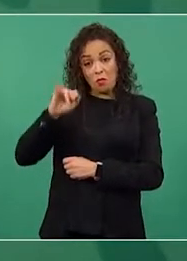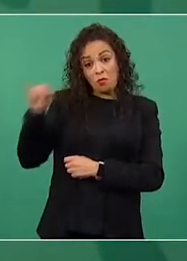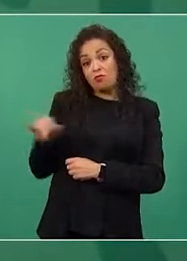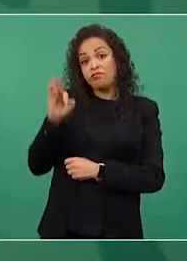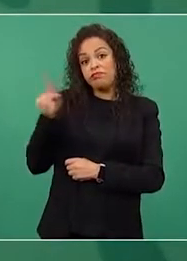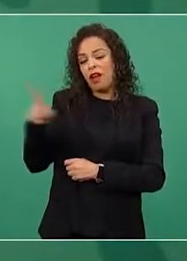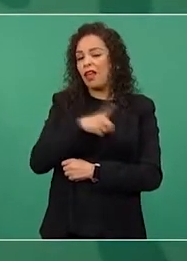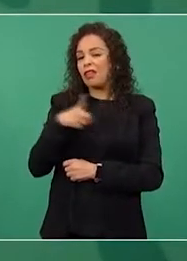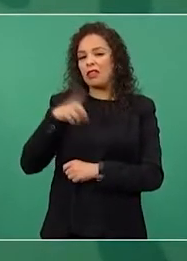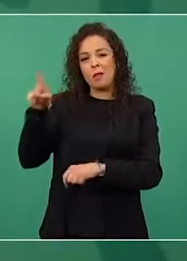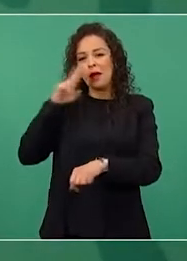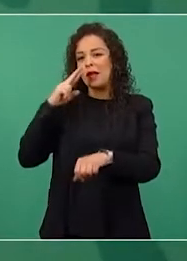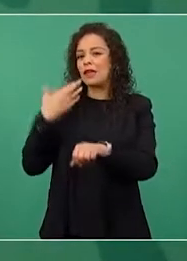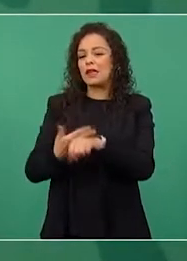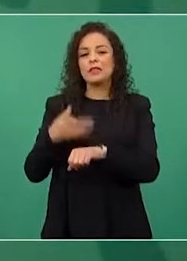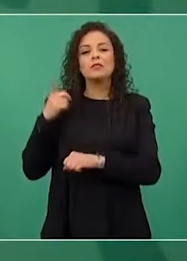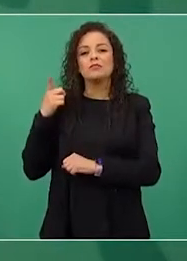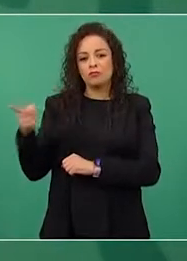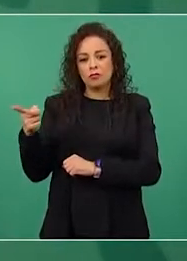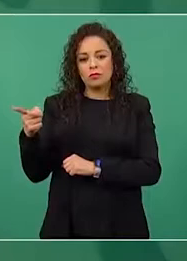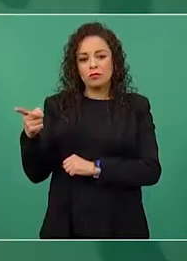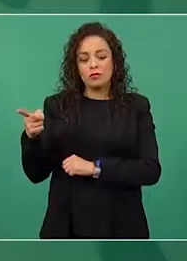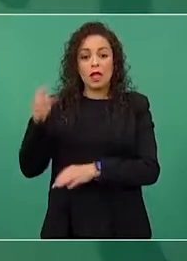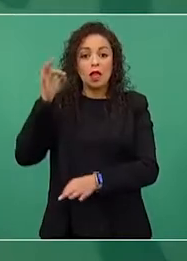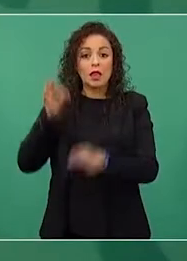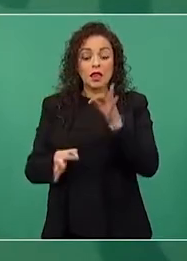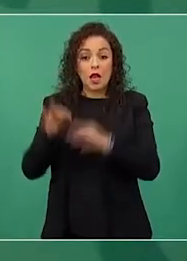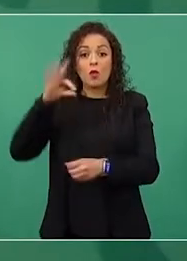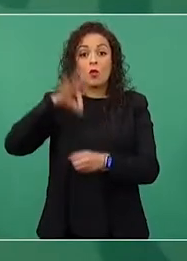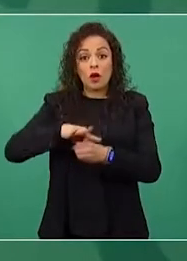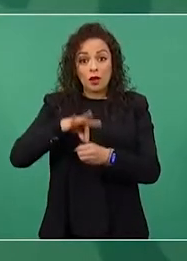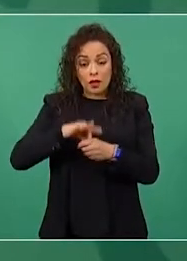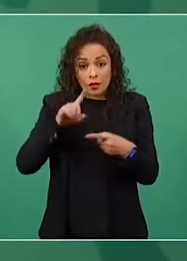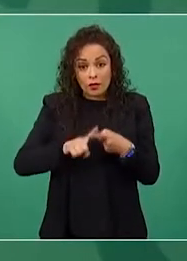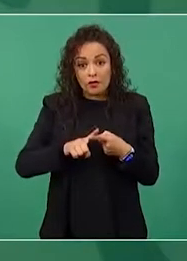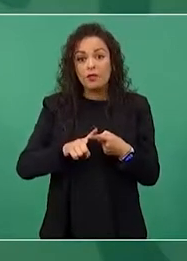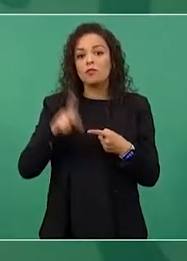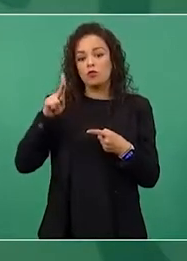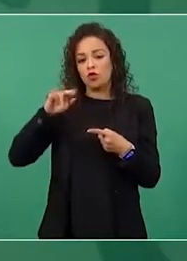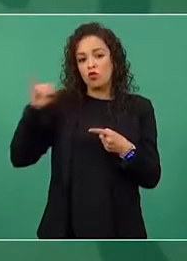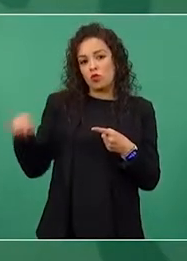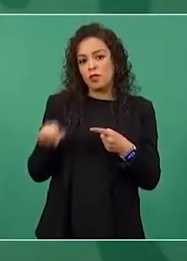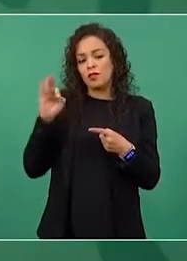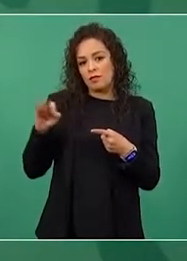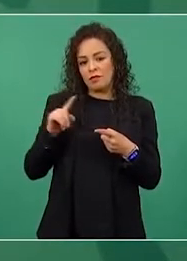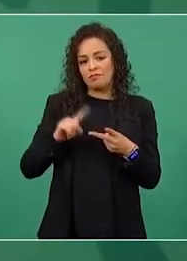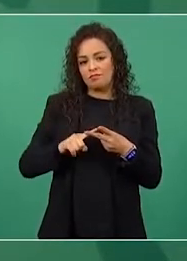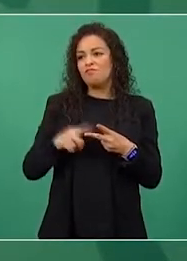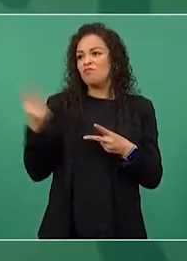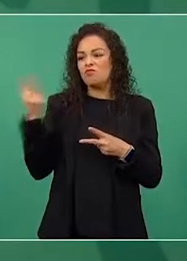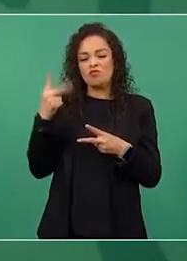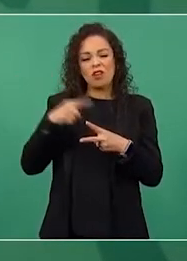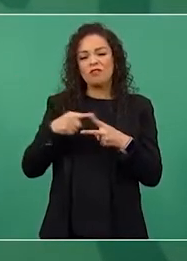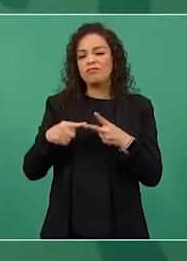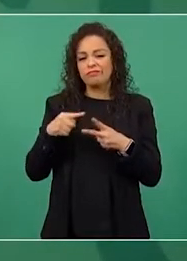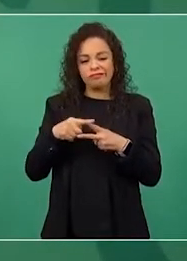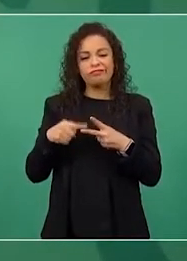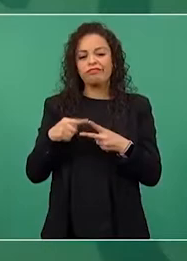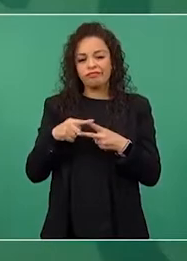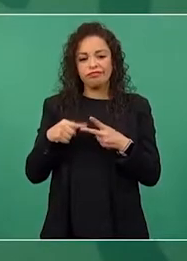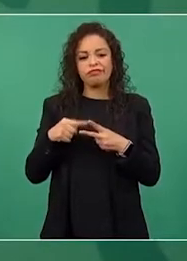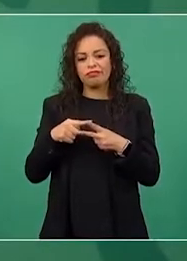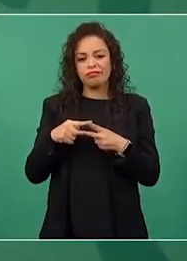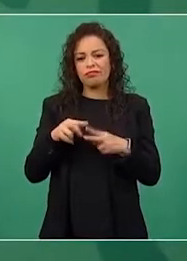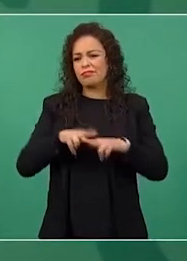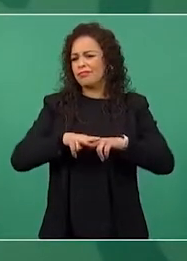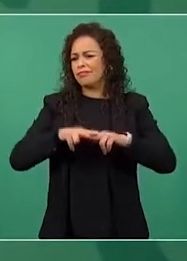el Tribunal Electoral como el Poder Judicial que resuelva, no penalizar